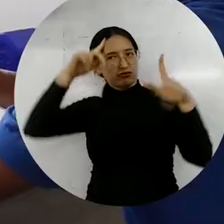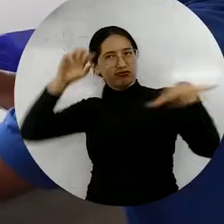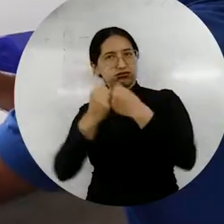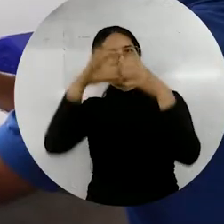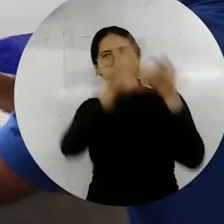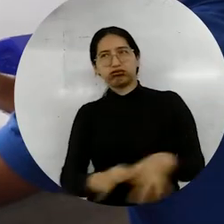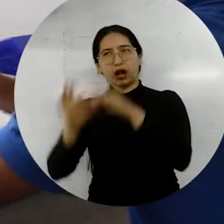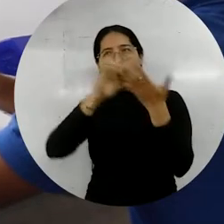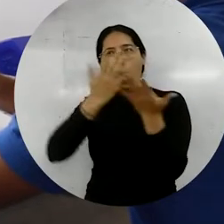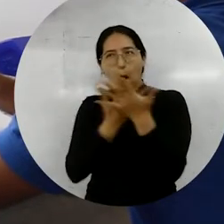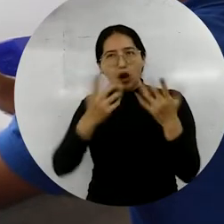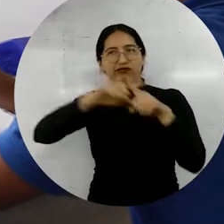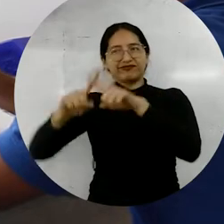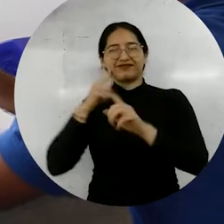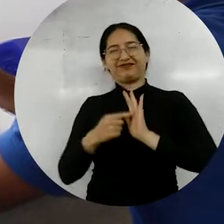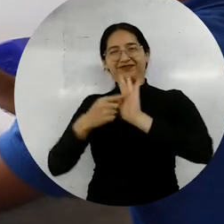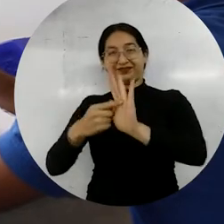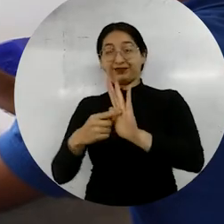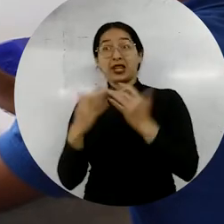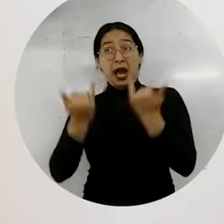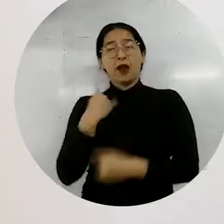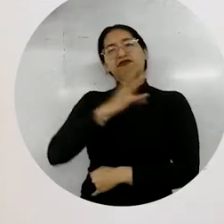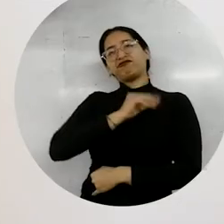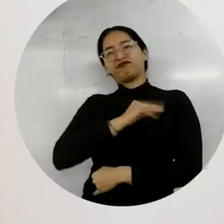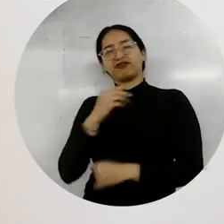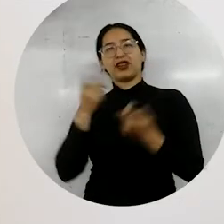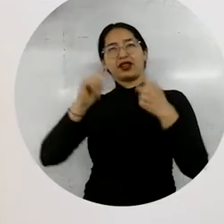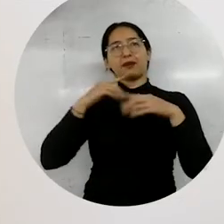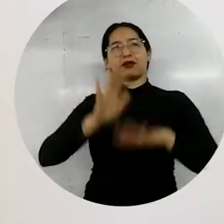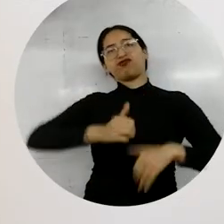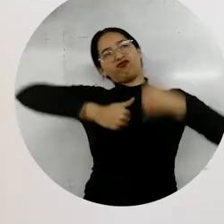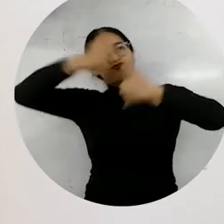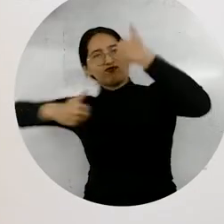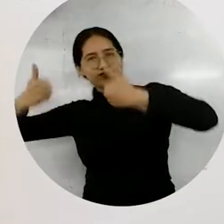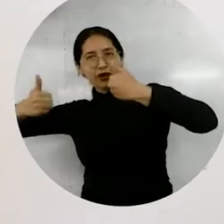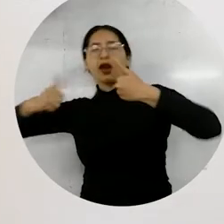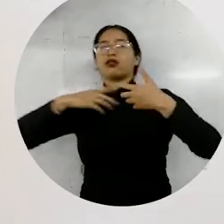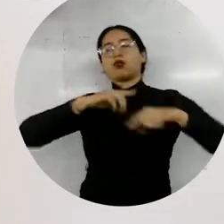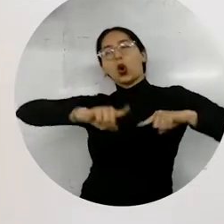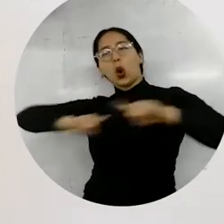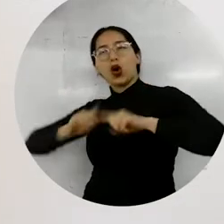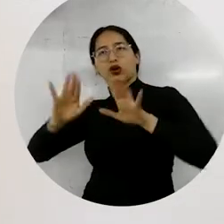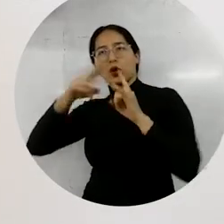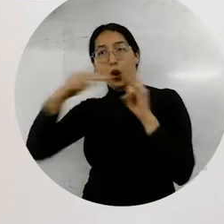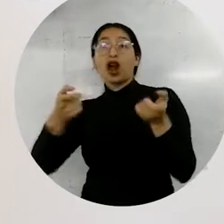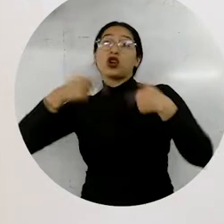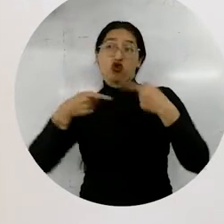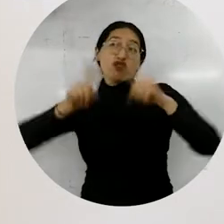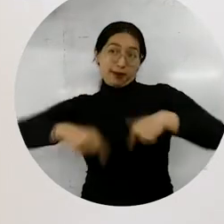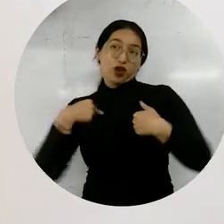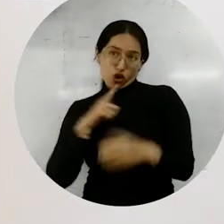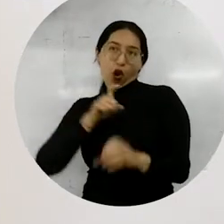Magdalena. Este es un logro de todos, un logro que va desde las directivas de la universidad desde los estudiantes y en donde me